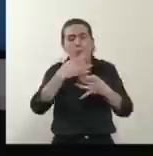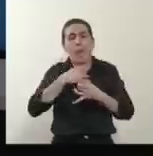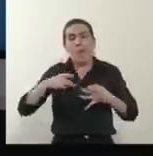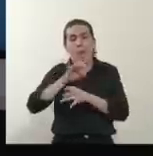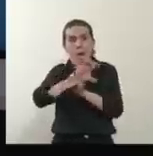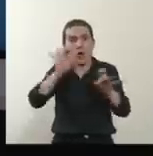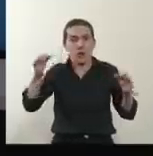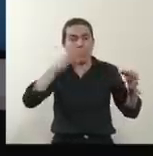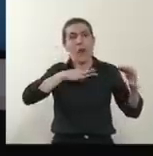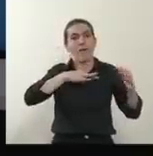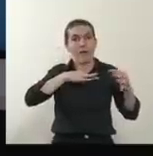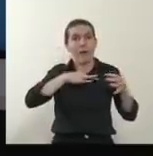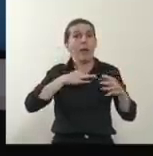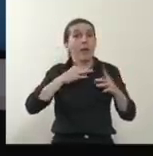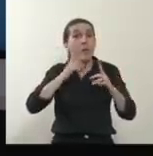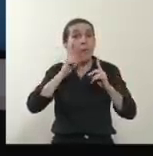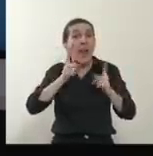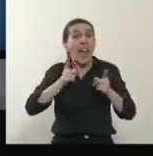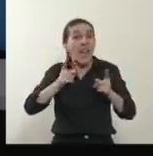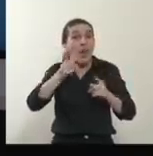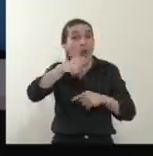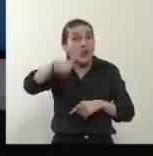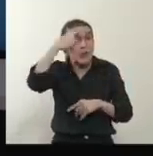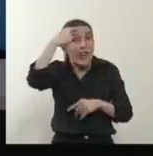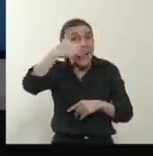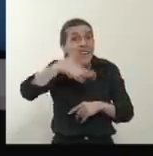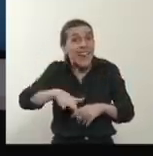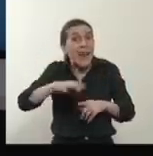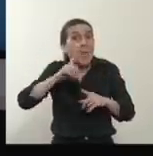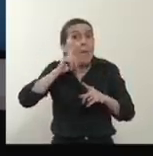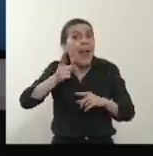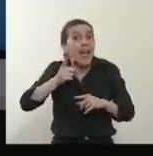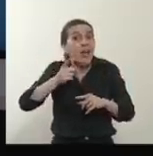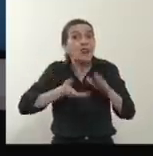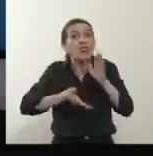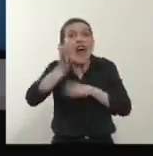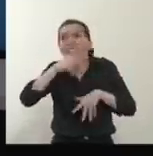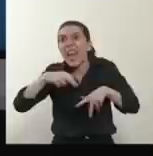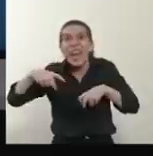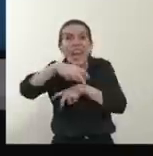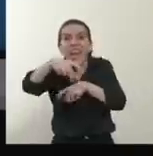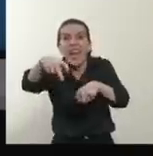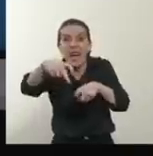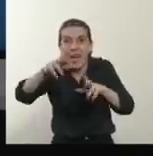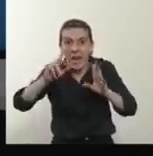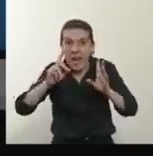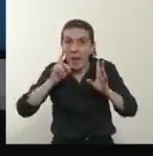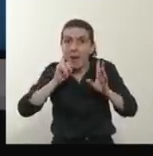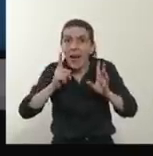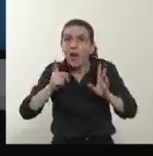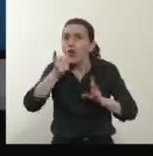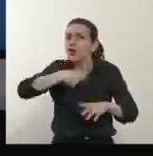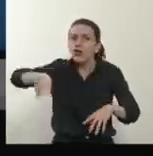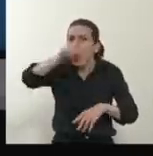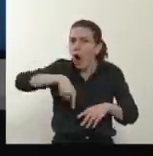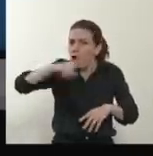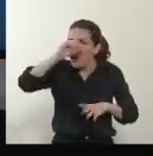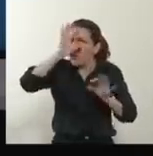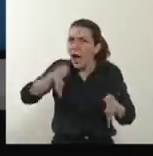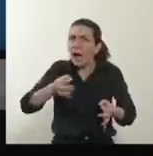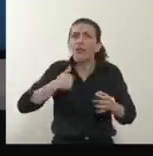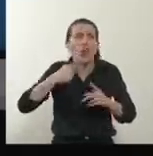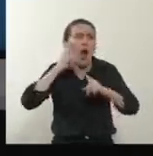lo riesgoso que significa circular hoy en día. Ténganlo en cuenta todos. No hice la cuenta,